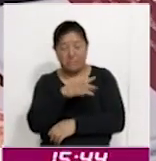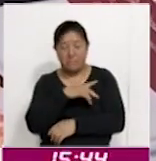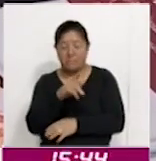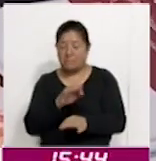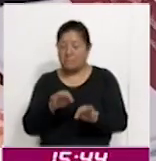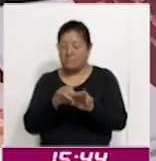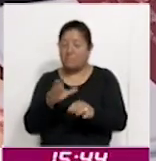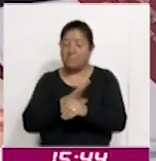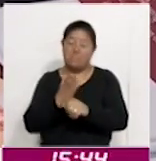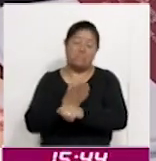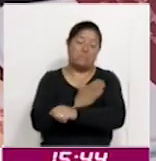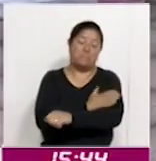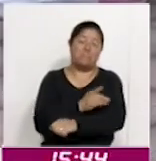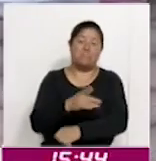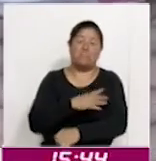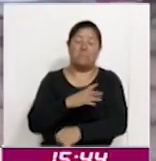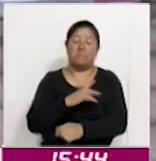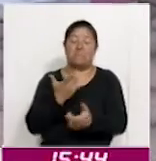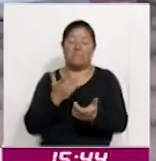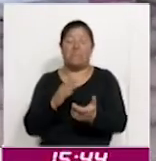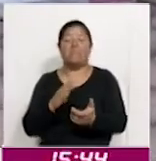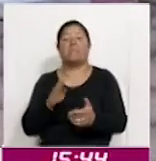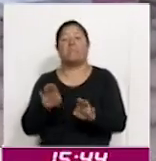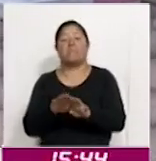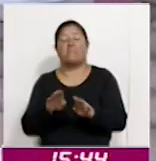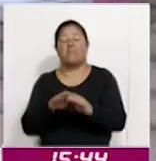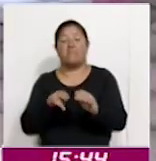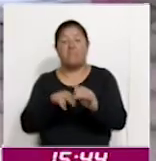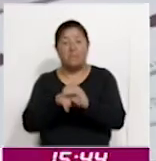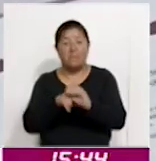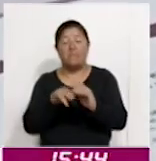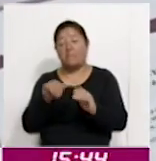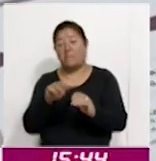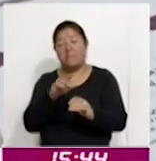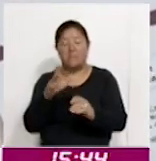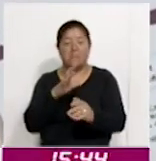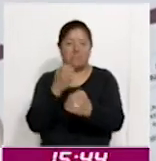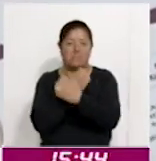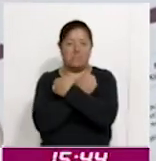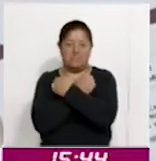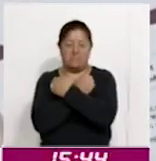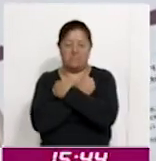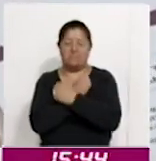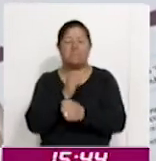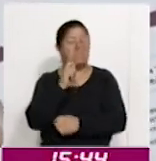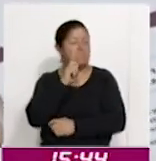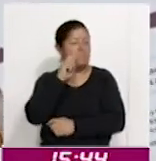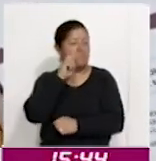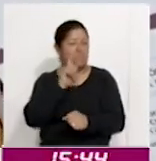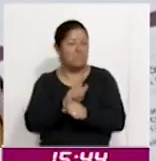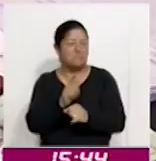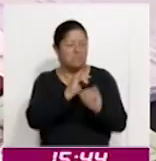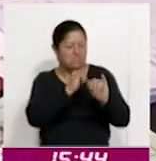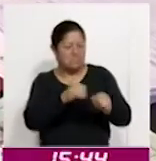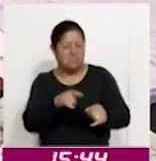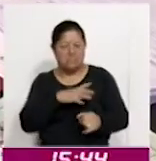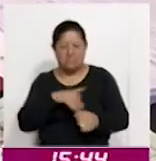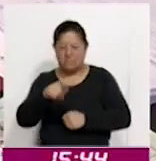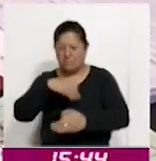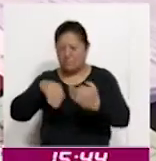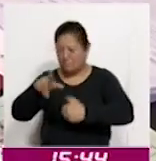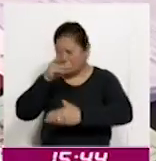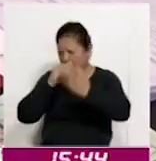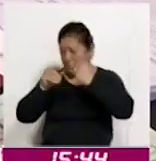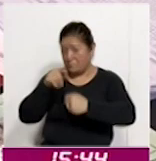profilaxis, pre y post exposición. Estas estrategias combinadas con una educación sexual integral tienen como objetivo que las personas tomen